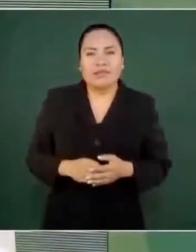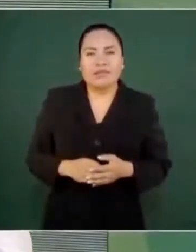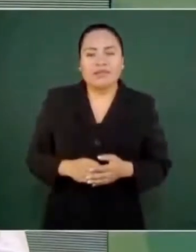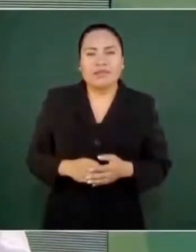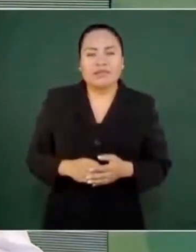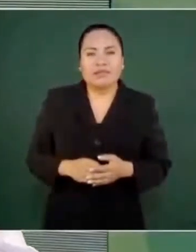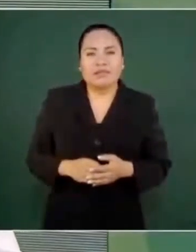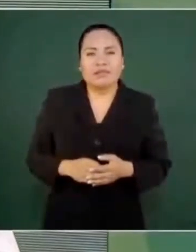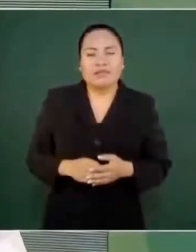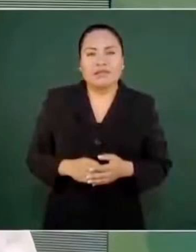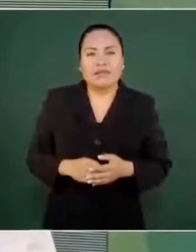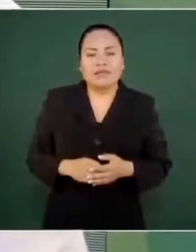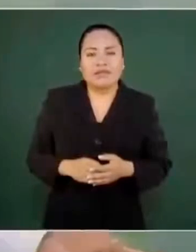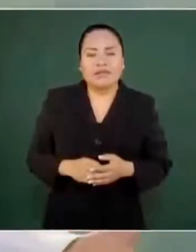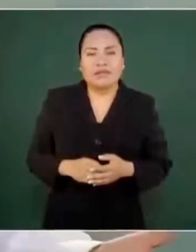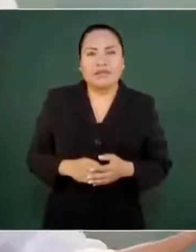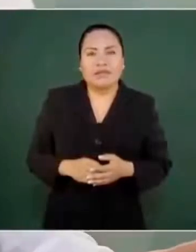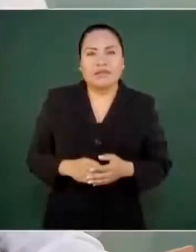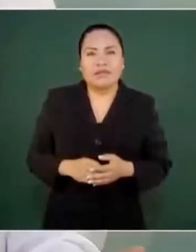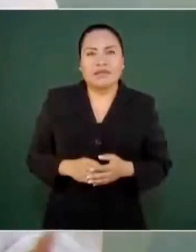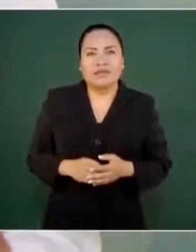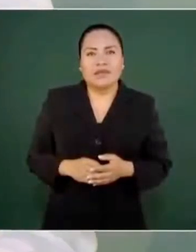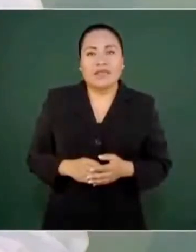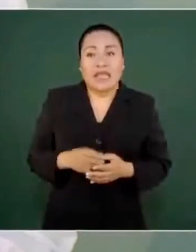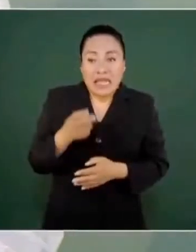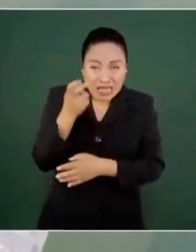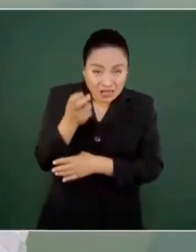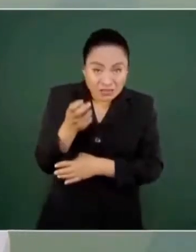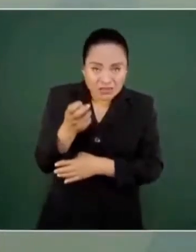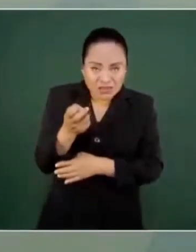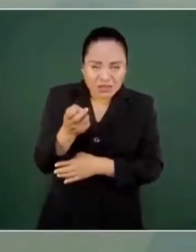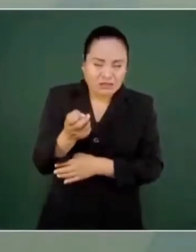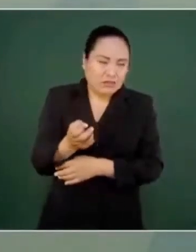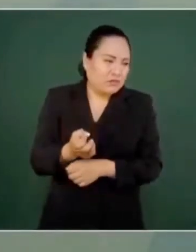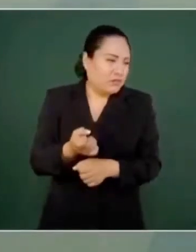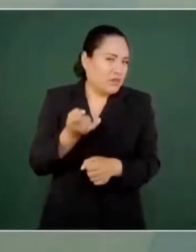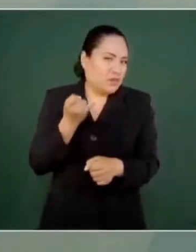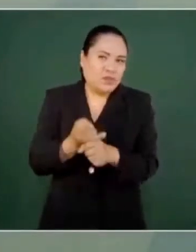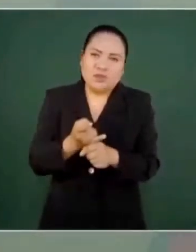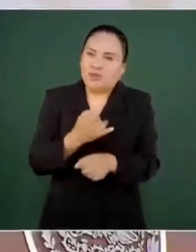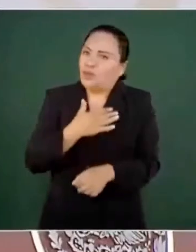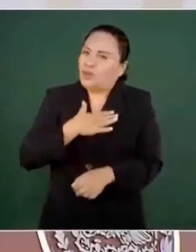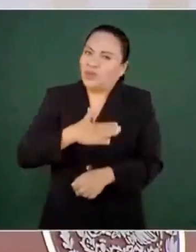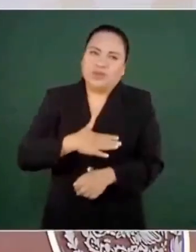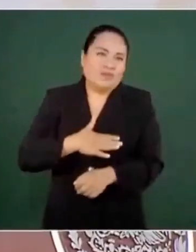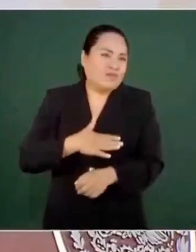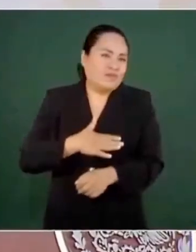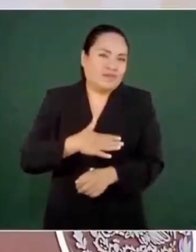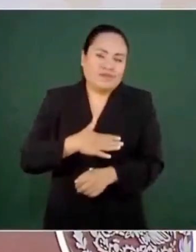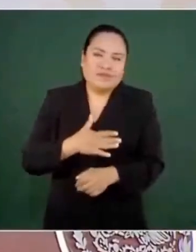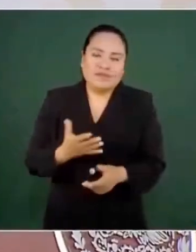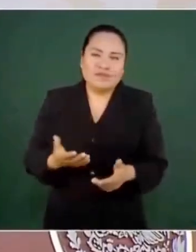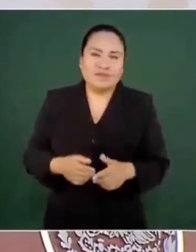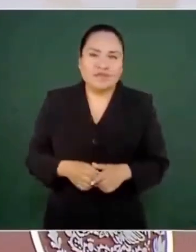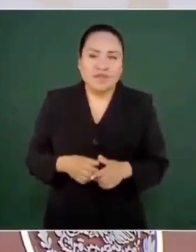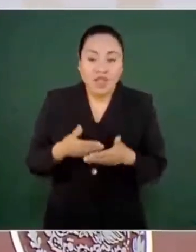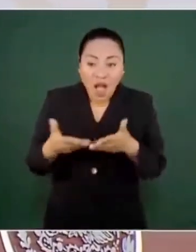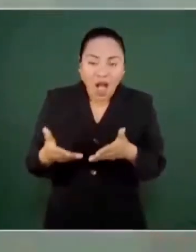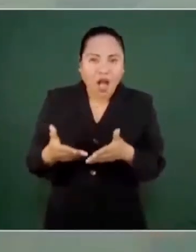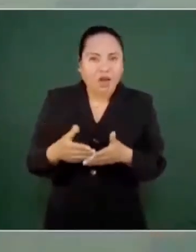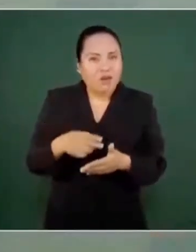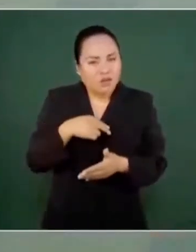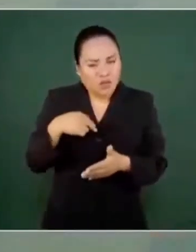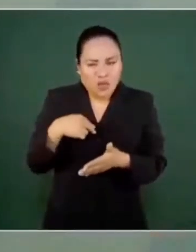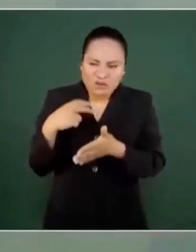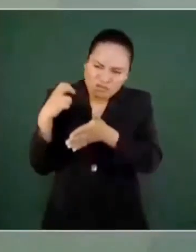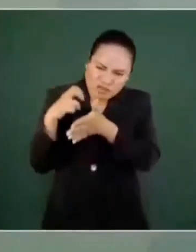Entonces, una gran injusticia, entonces, como se está corrigiendo esto,